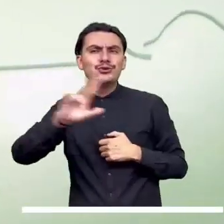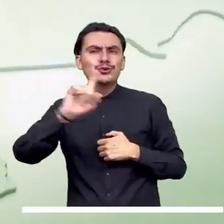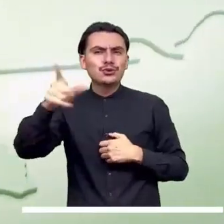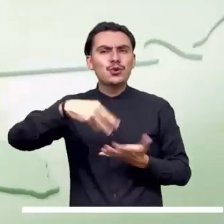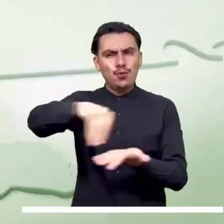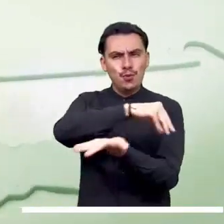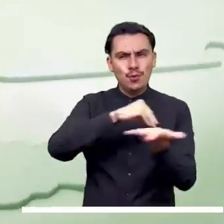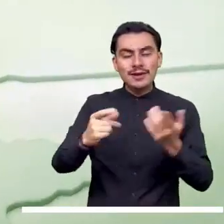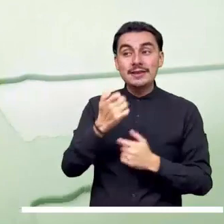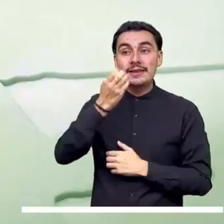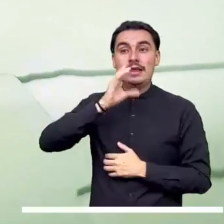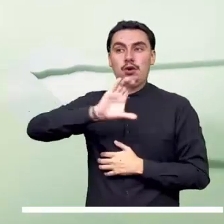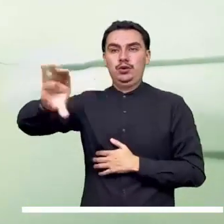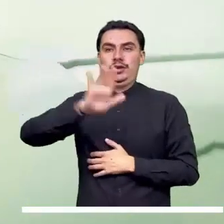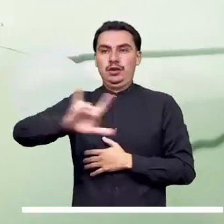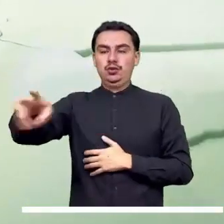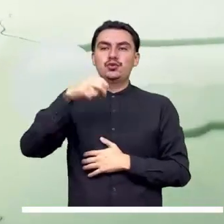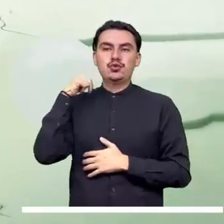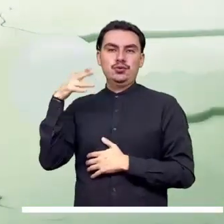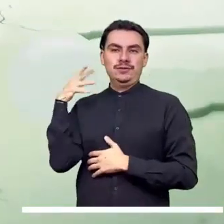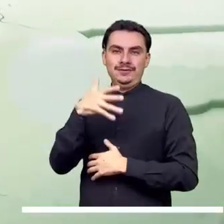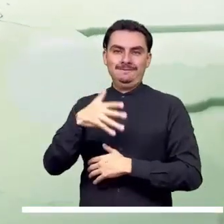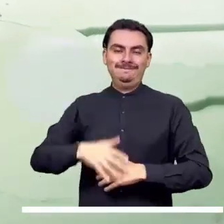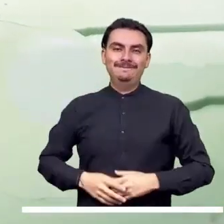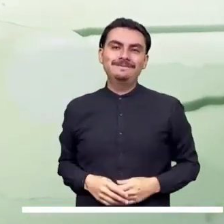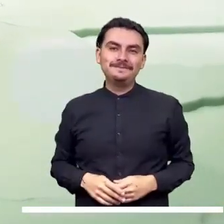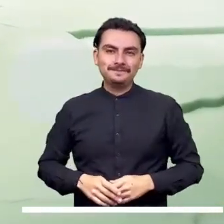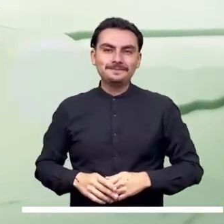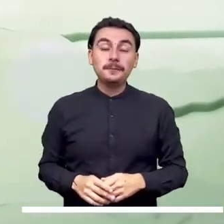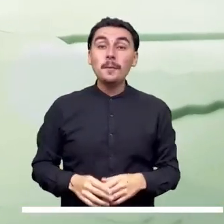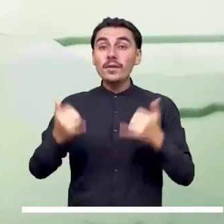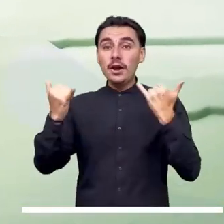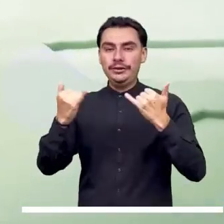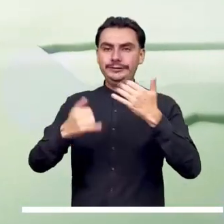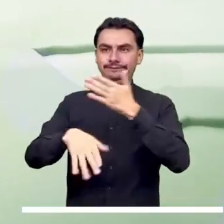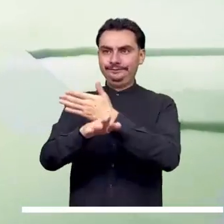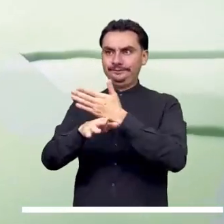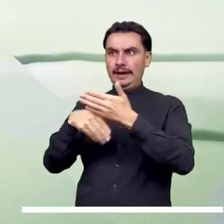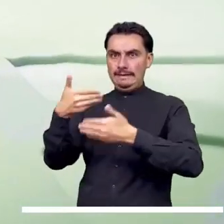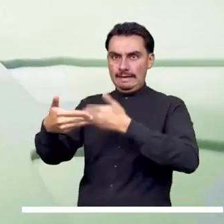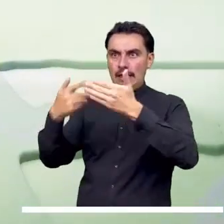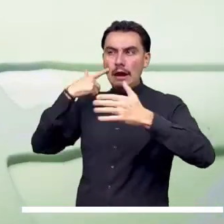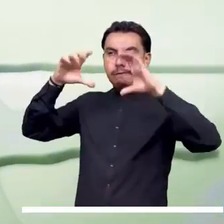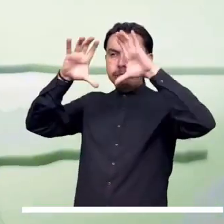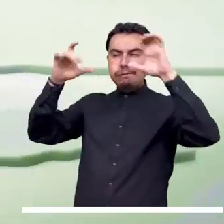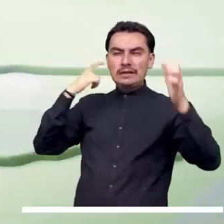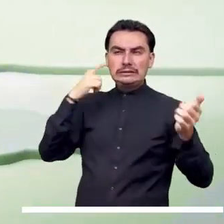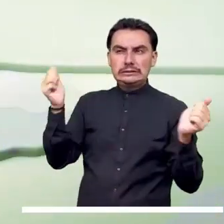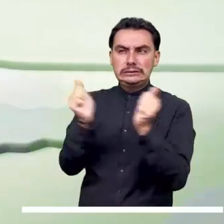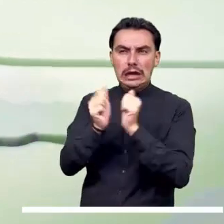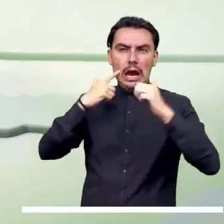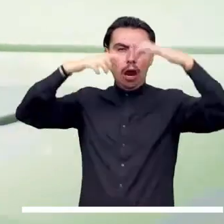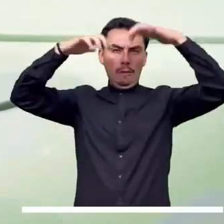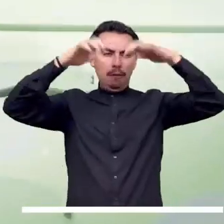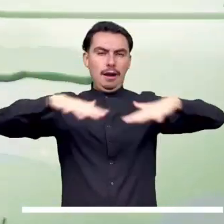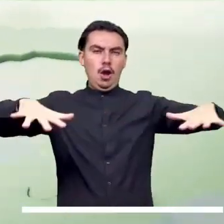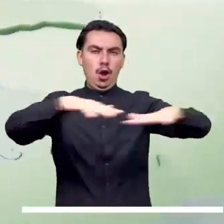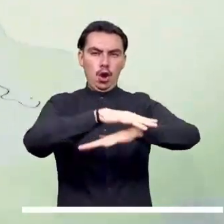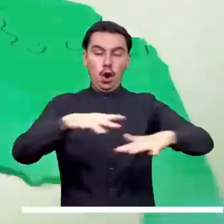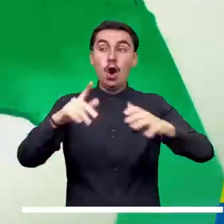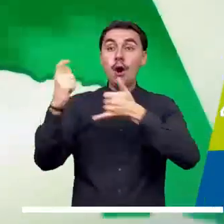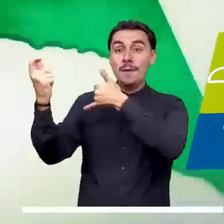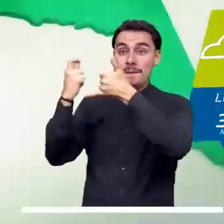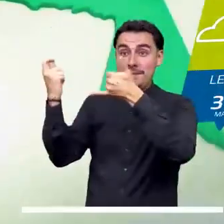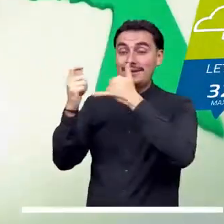de Huila. La Orinoquía podría experimentar lluvias ocasionales en el occidente de Meta y en el oriente y sur de Michada.